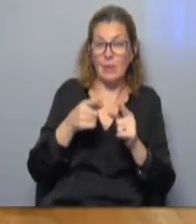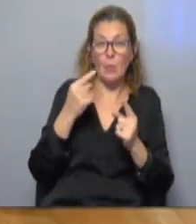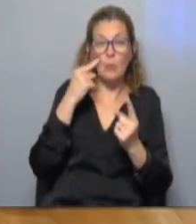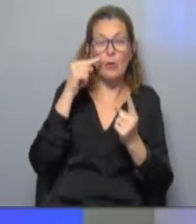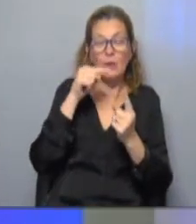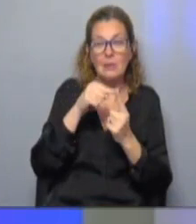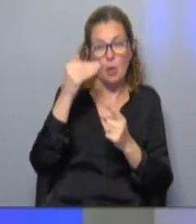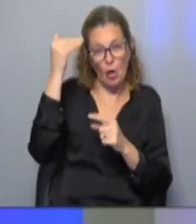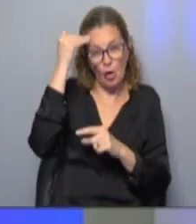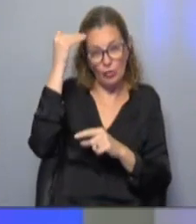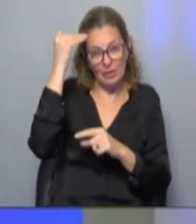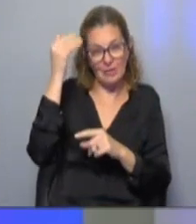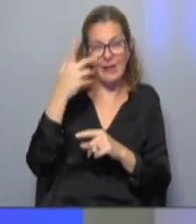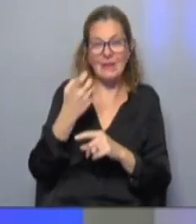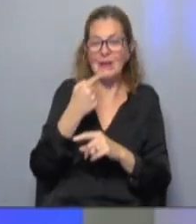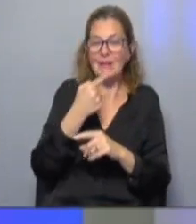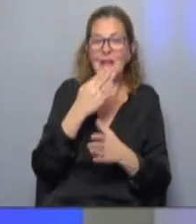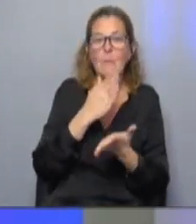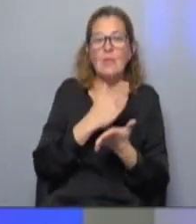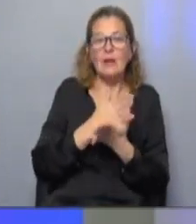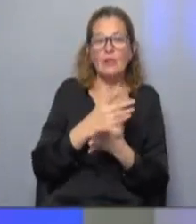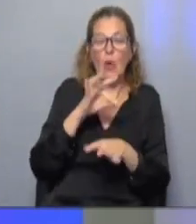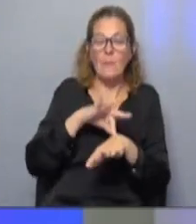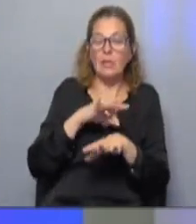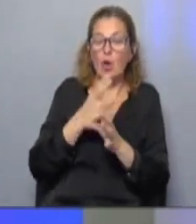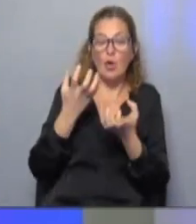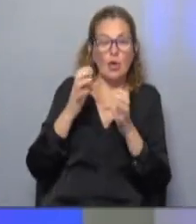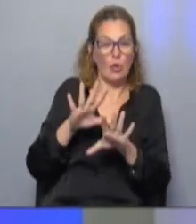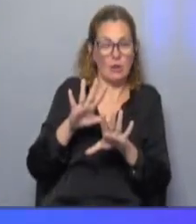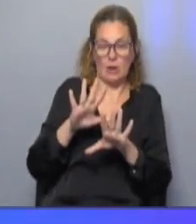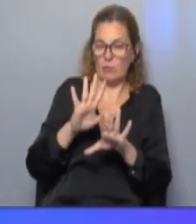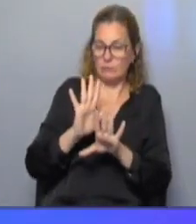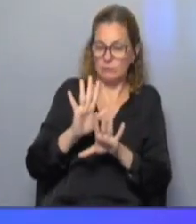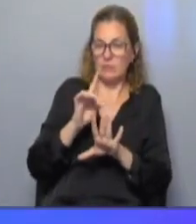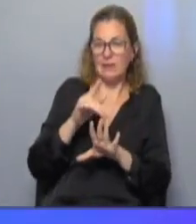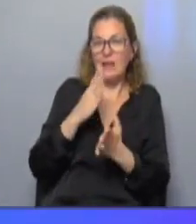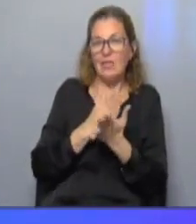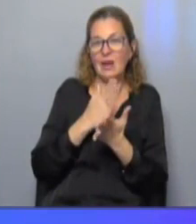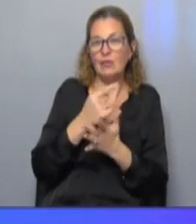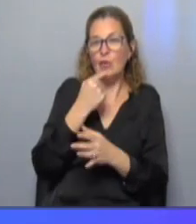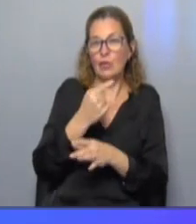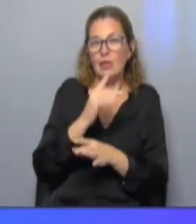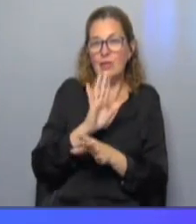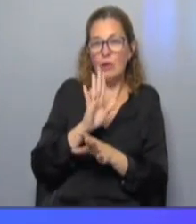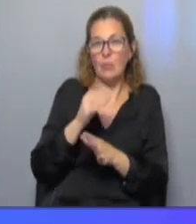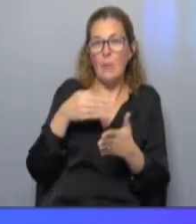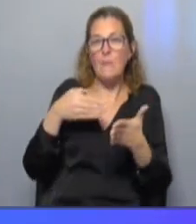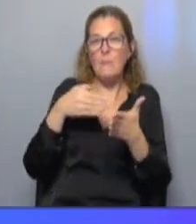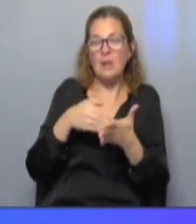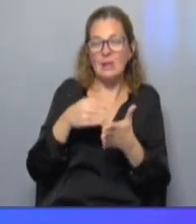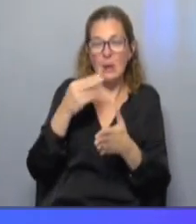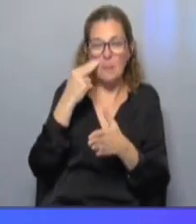objeción de conciencia, es decir, el derecho del médico a no practicar la eutanasia. Este derecho, dice, no debe impedir el